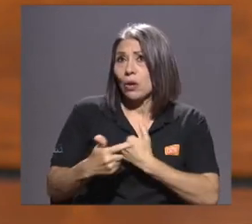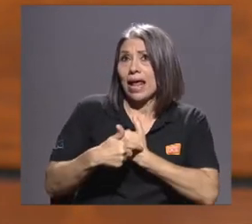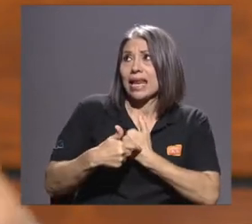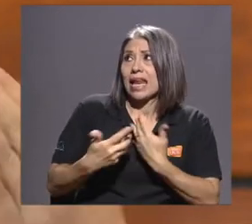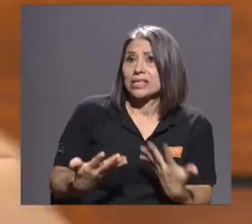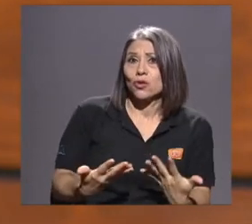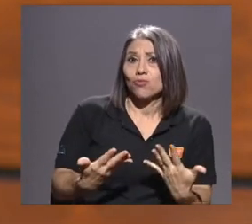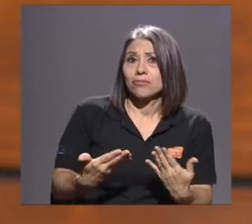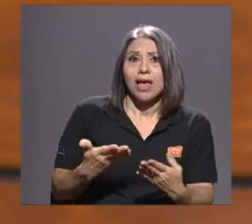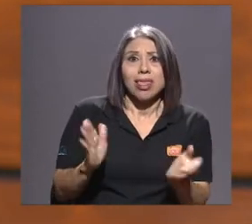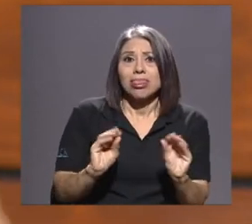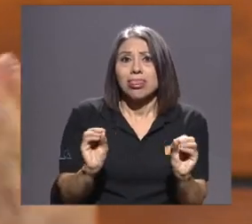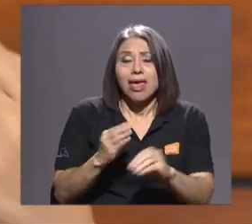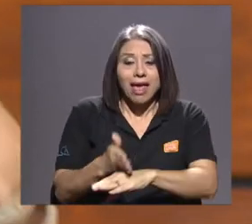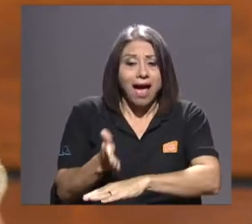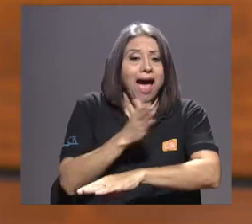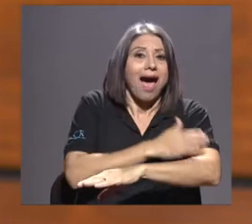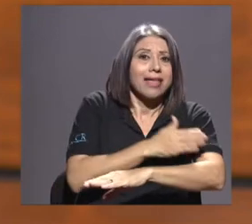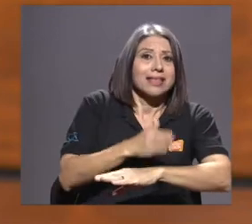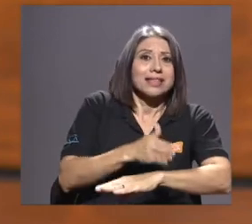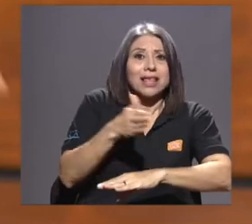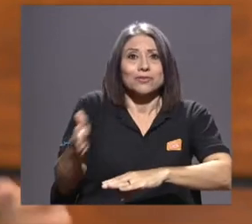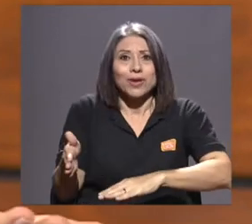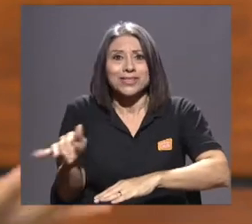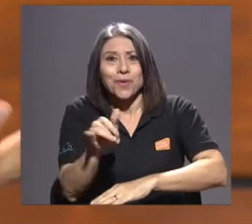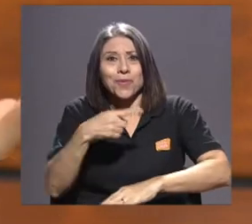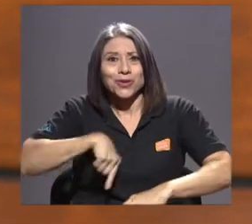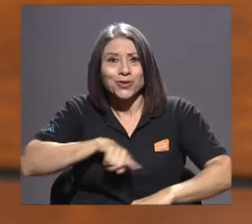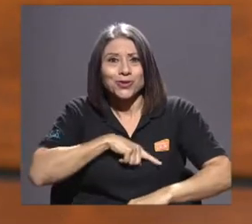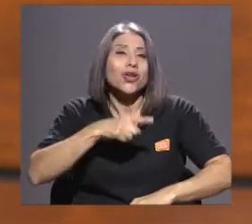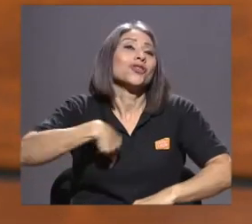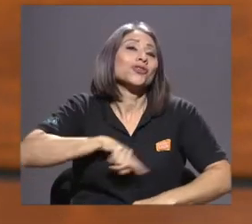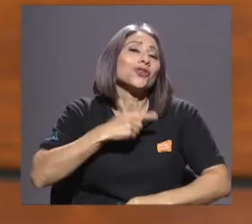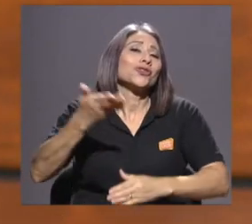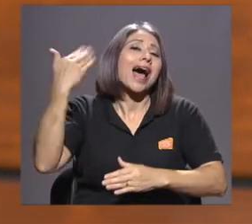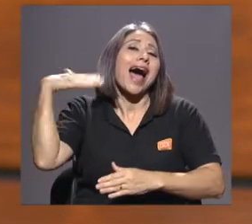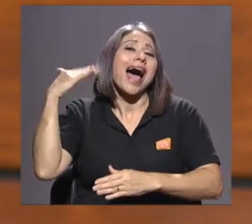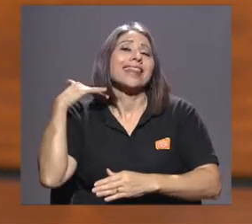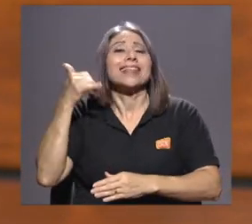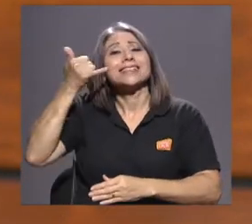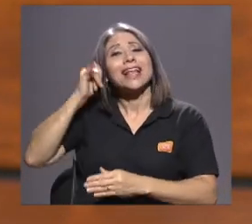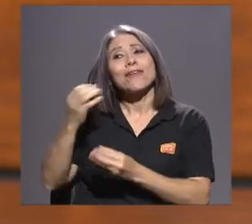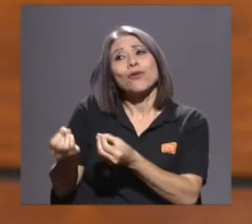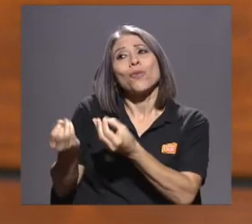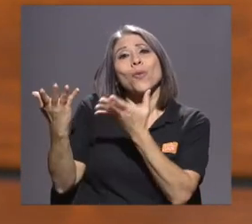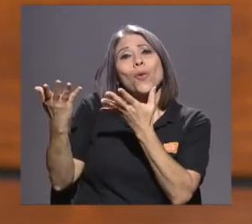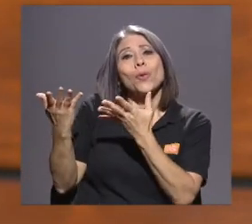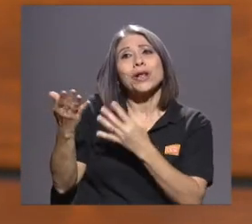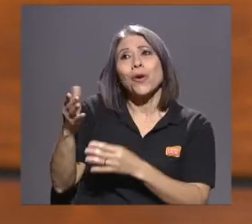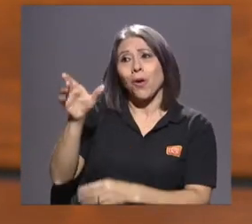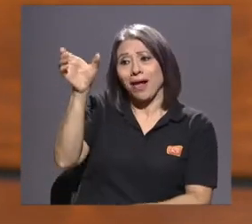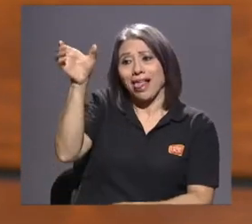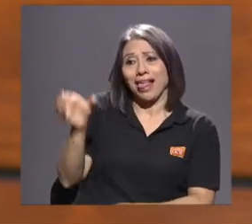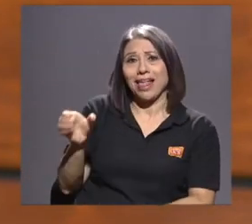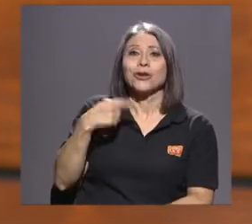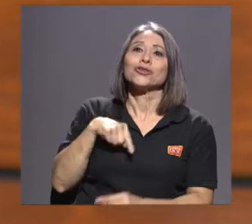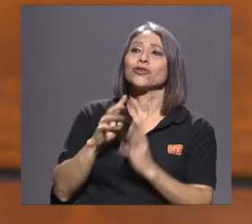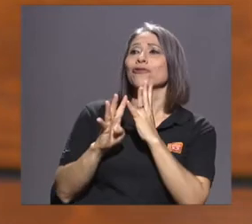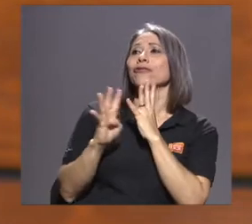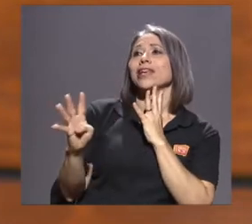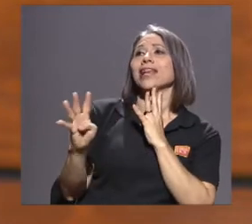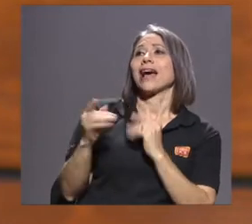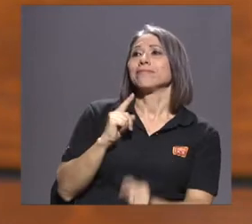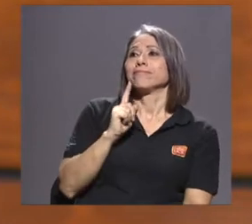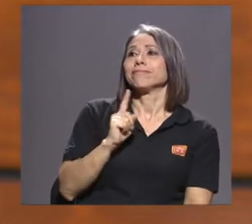un antes y un después como nosotros, que hacíamos filas para llamar por teléfono. Pero no precisamente el hecho de que sean nativos